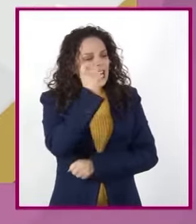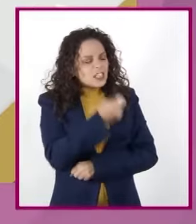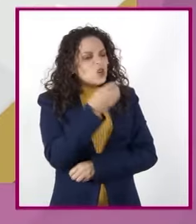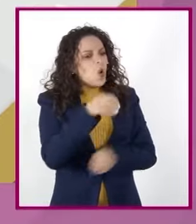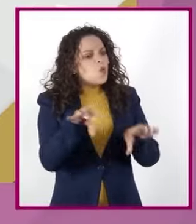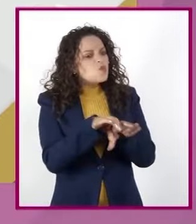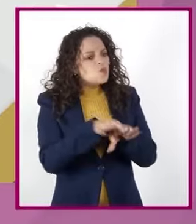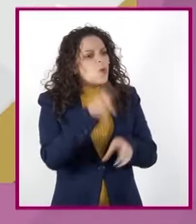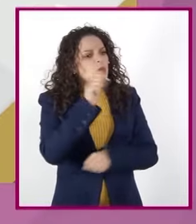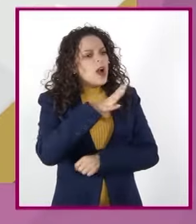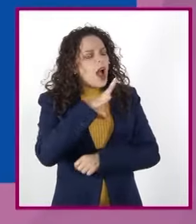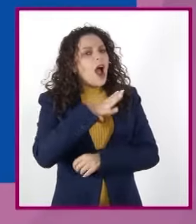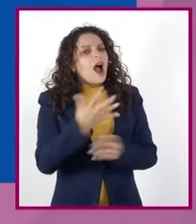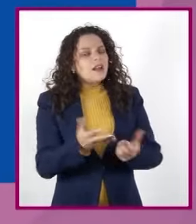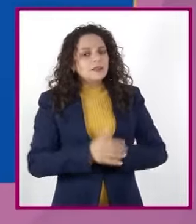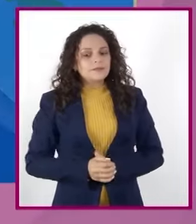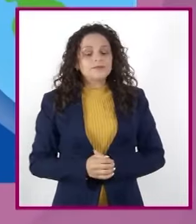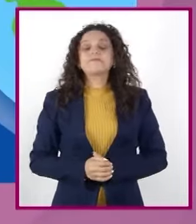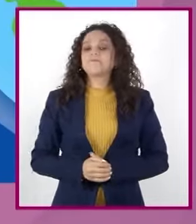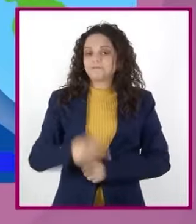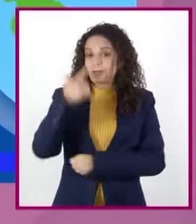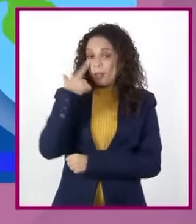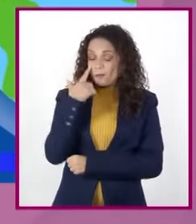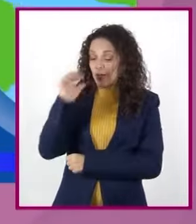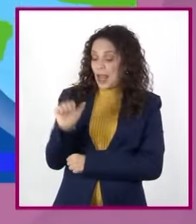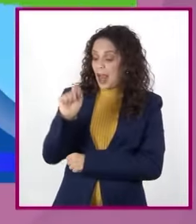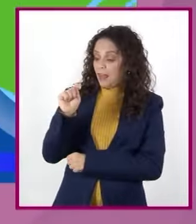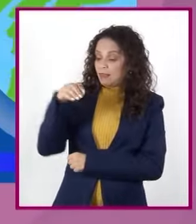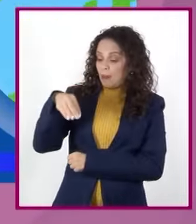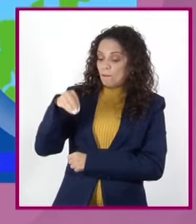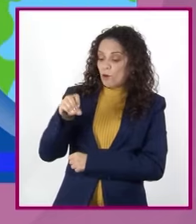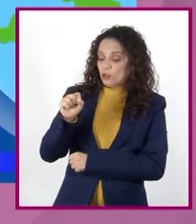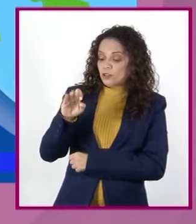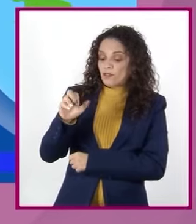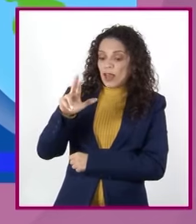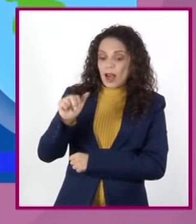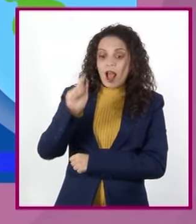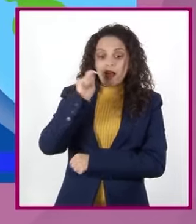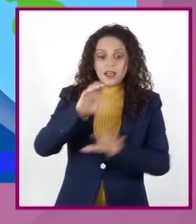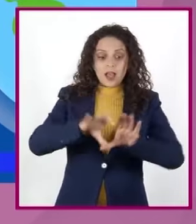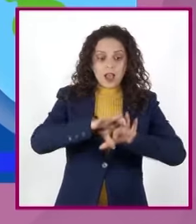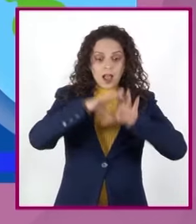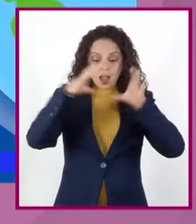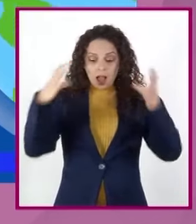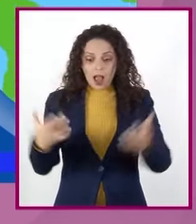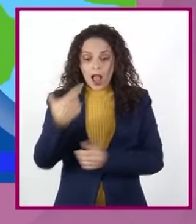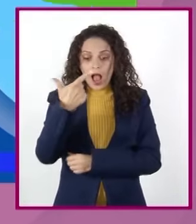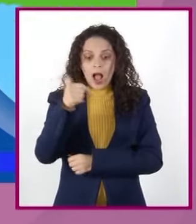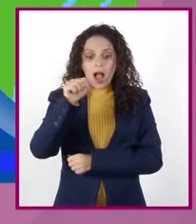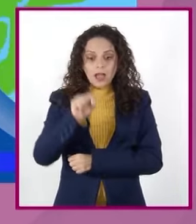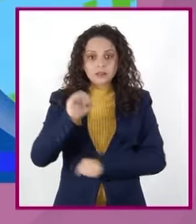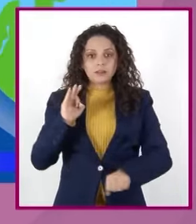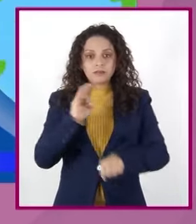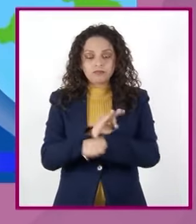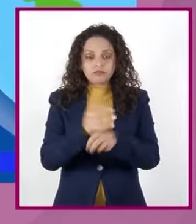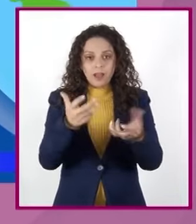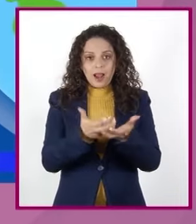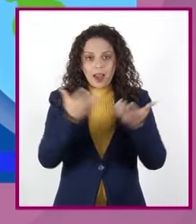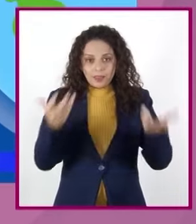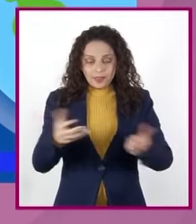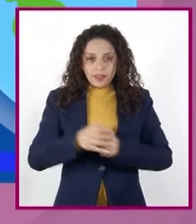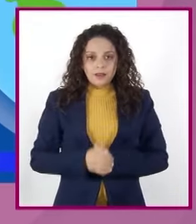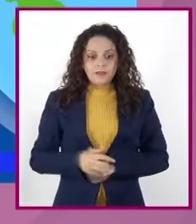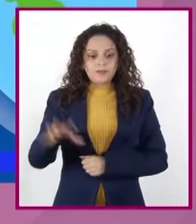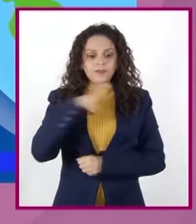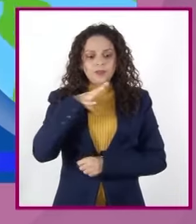Bien, pues la atmósfera es la capa de gases que envuelve a nuestro planeta. Está compuesta principalmente por